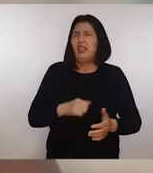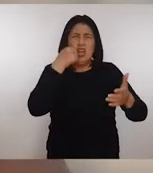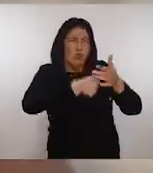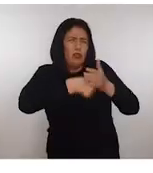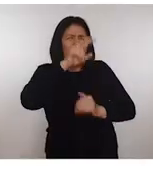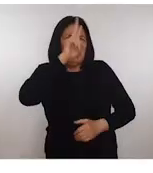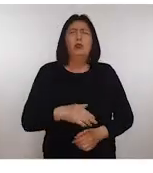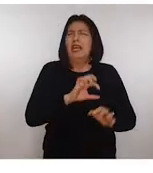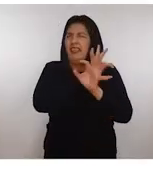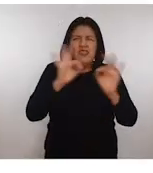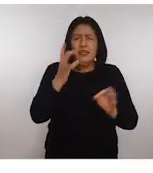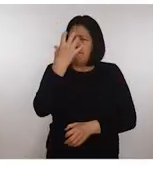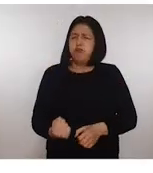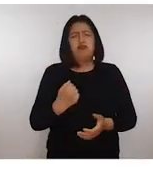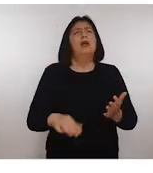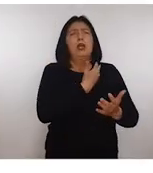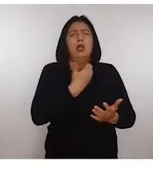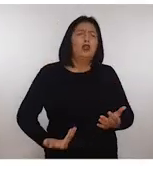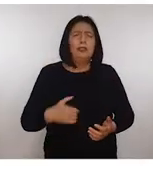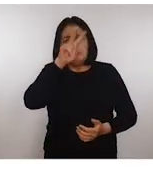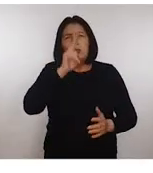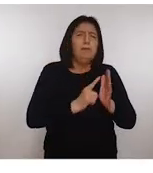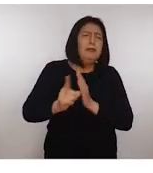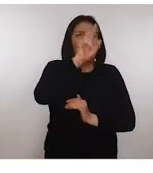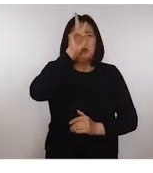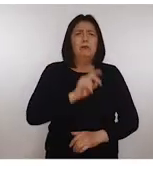oportunidades. Lucha Perú, no hay nada que nos detenga. Gobierno del Perú, el Perú primero.